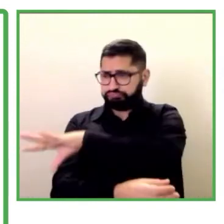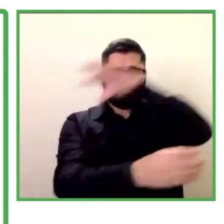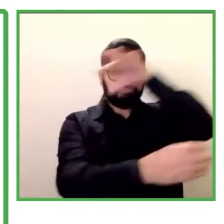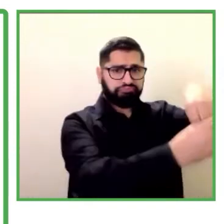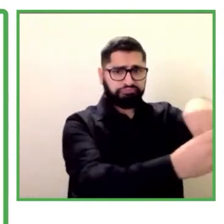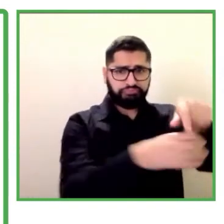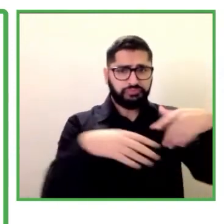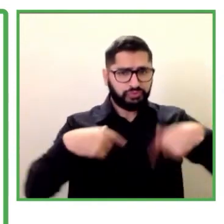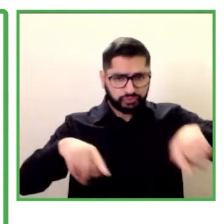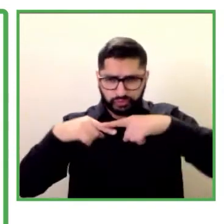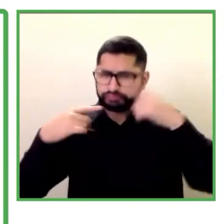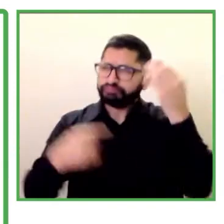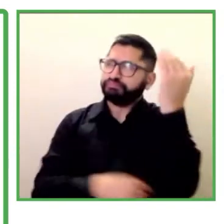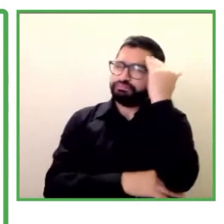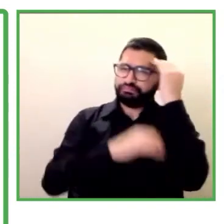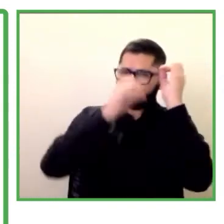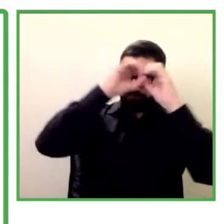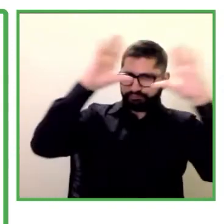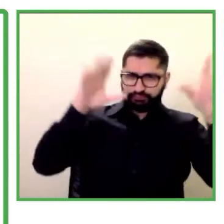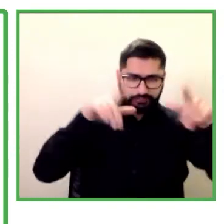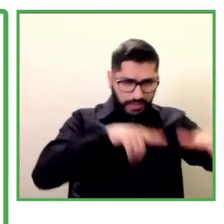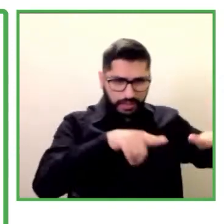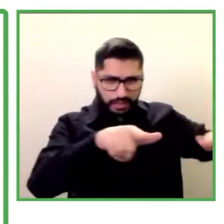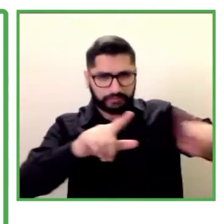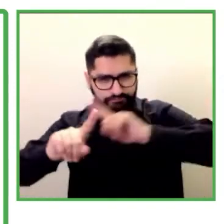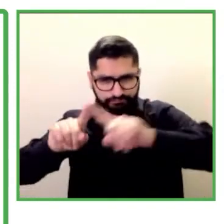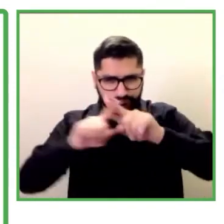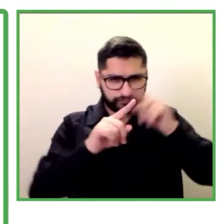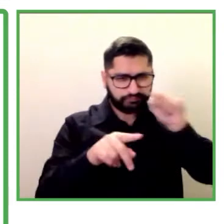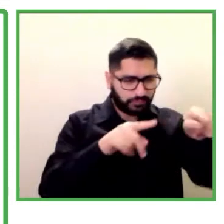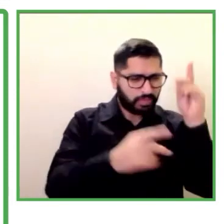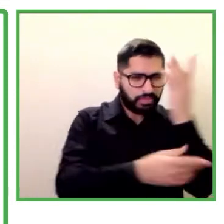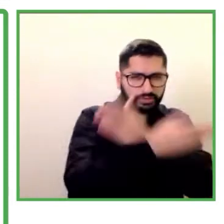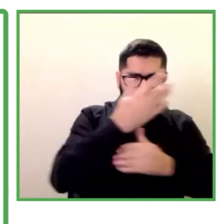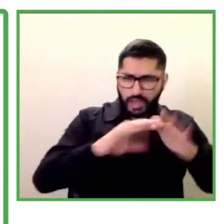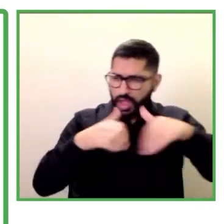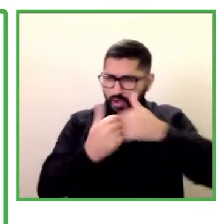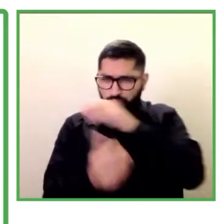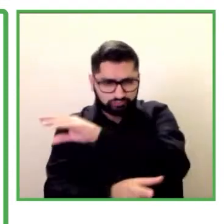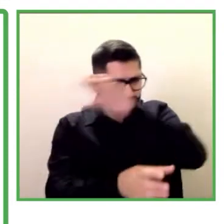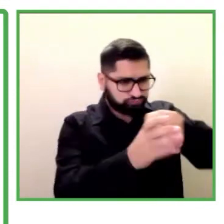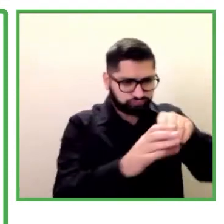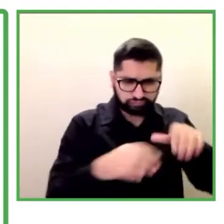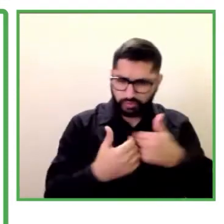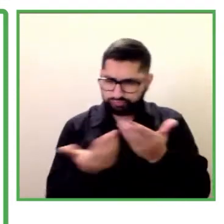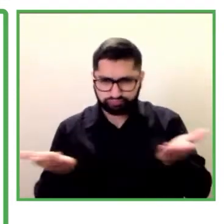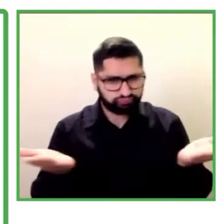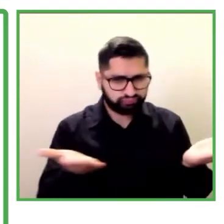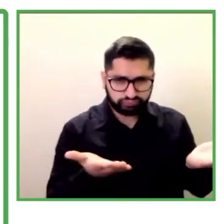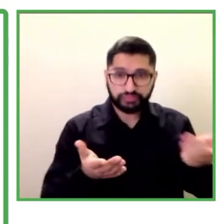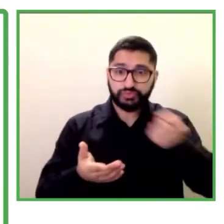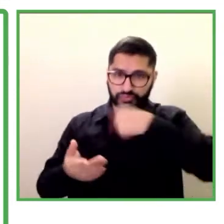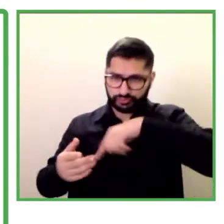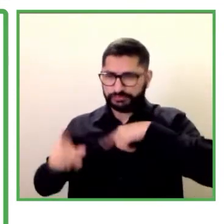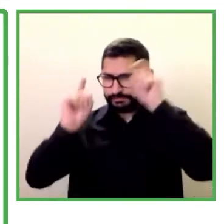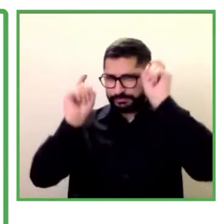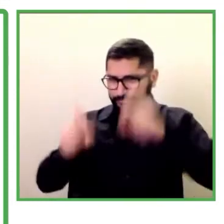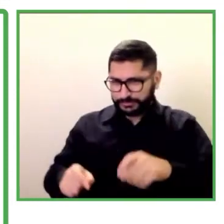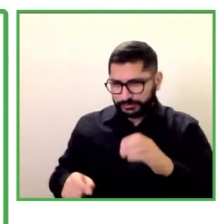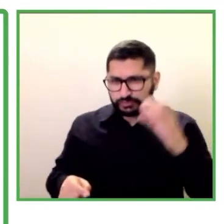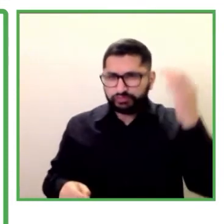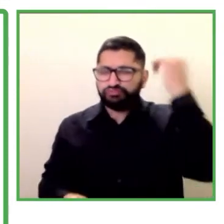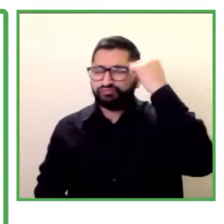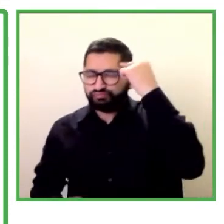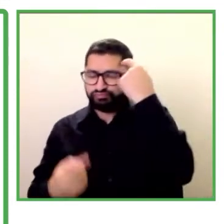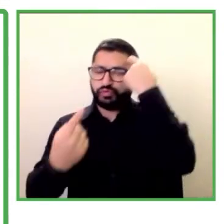a lograr una inclusión real tenemos que crear una conciencia para que las empresas publiquen todas sus vacantes